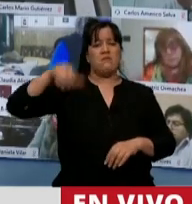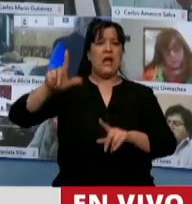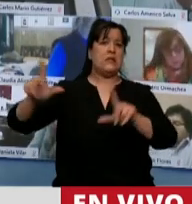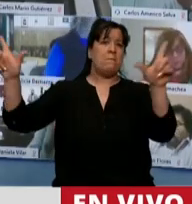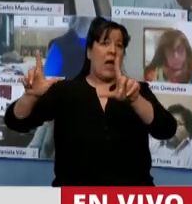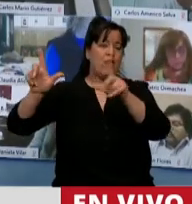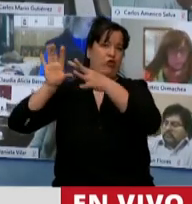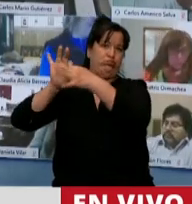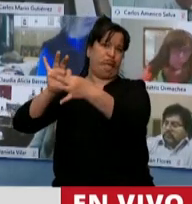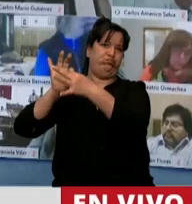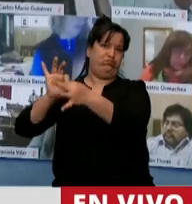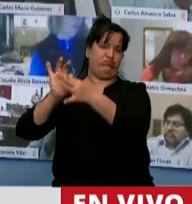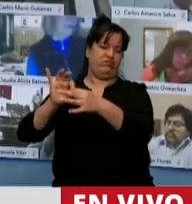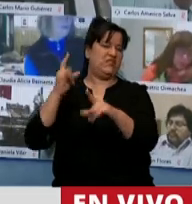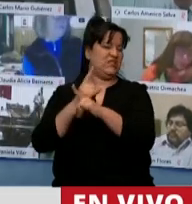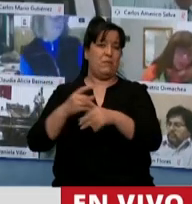mediáticos.